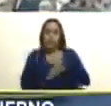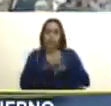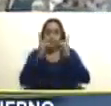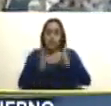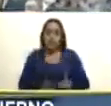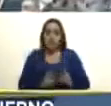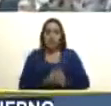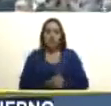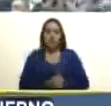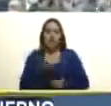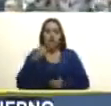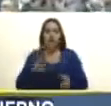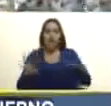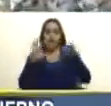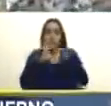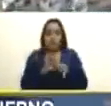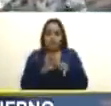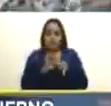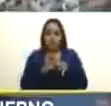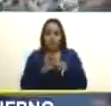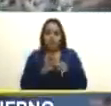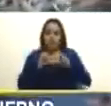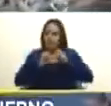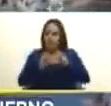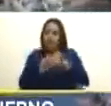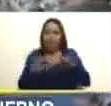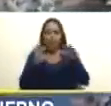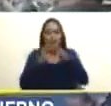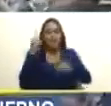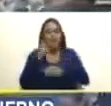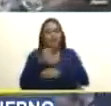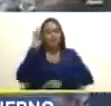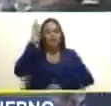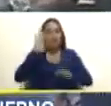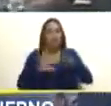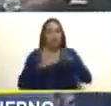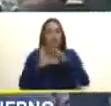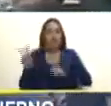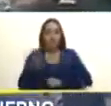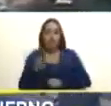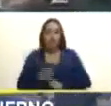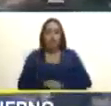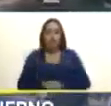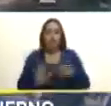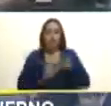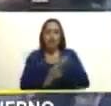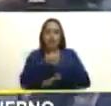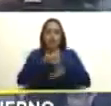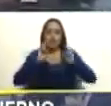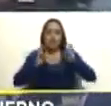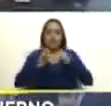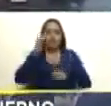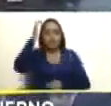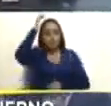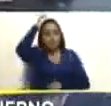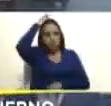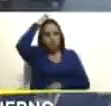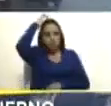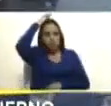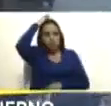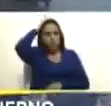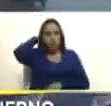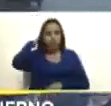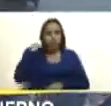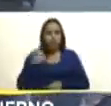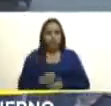que ha unido que une que debe unir a Venezuela sobre este gran tema que tiene que